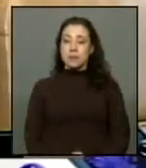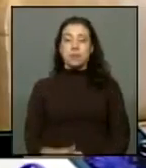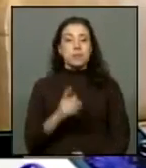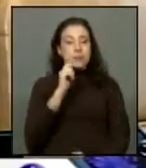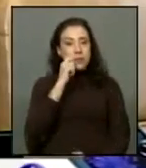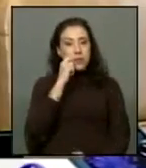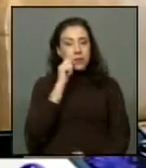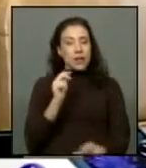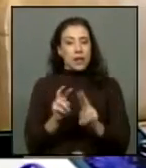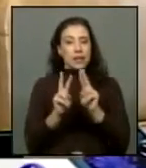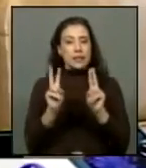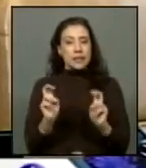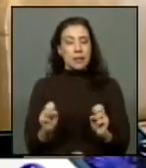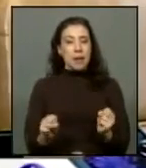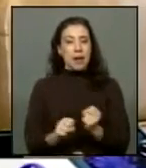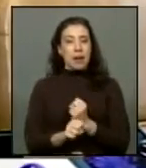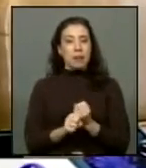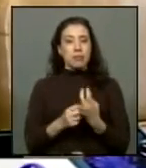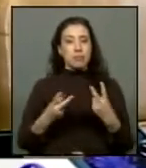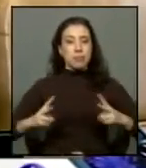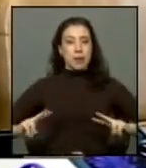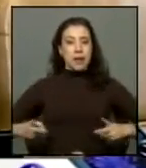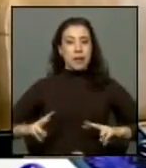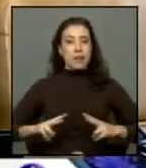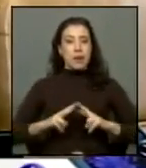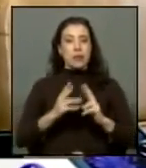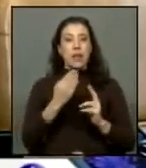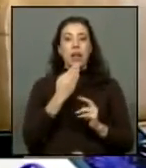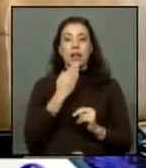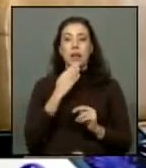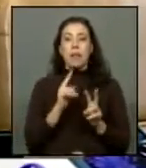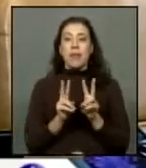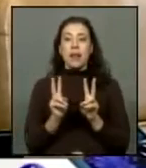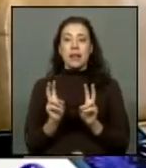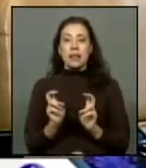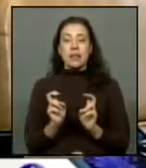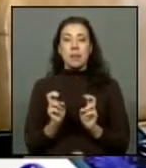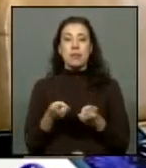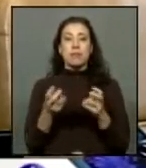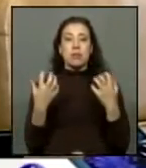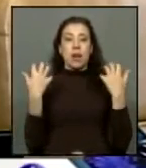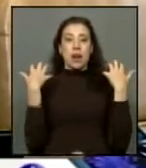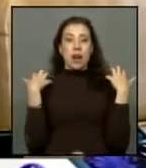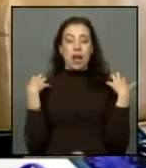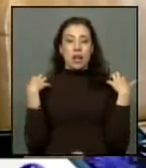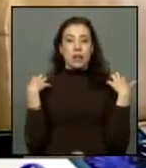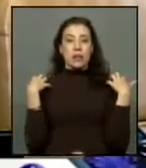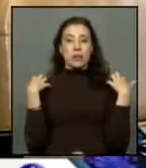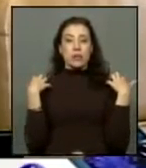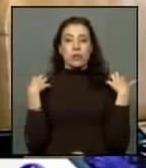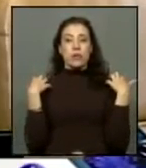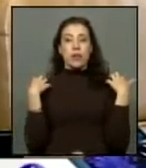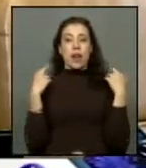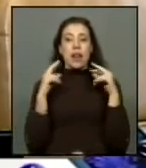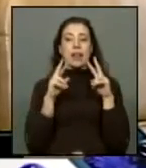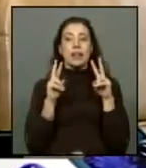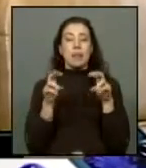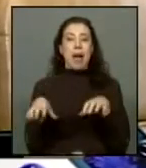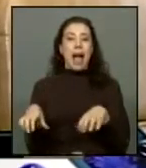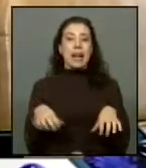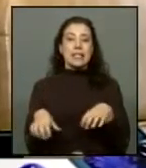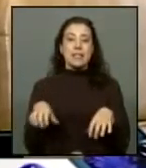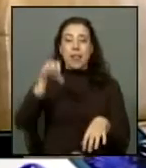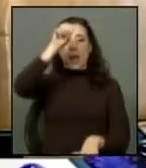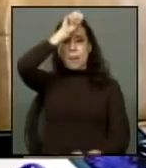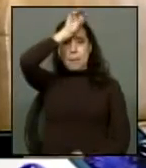que significa en materia de infraestructura sino también desde el punto de vista de las facultades y atribuciones en el ámbito de la actividad